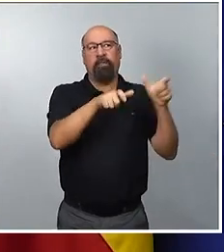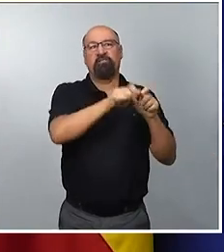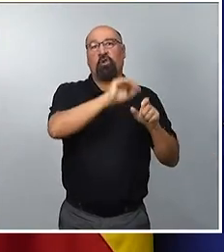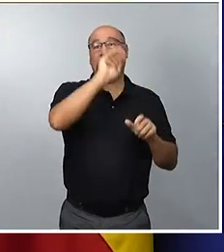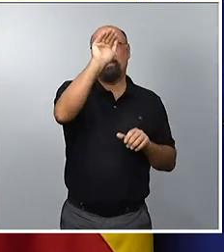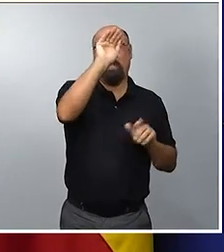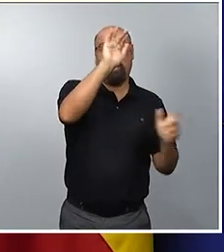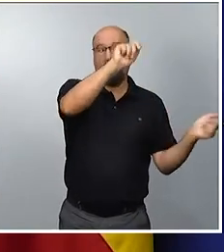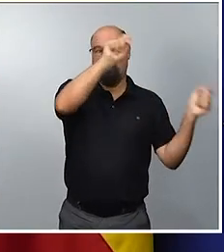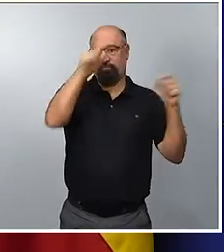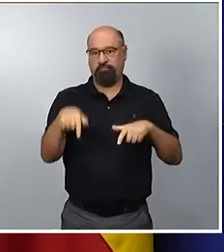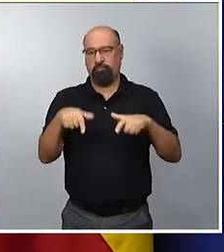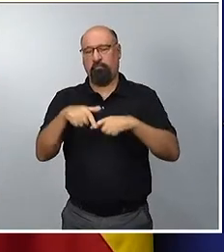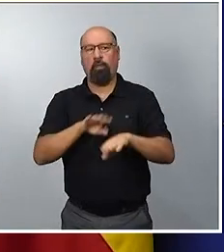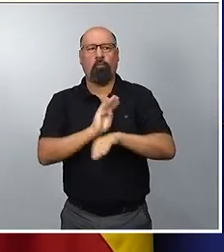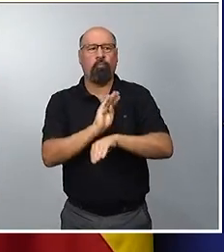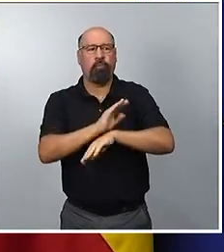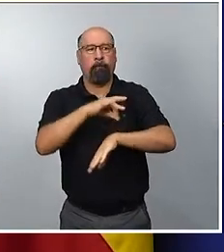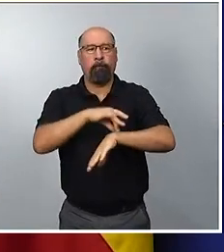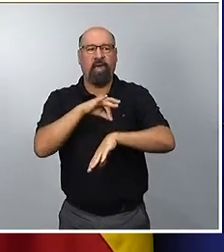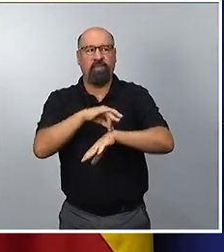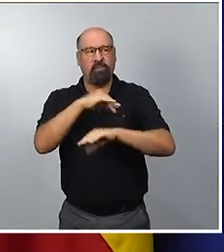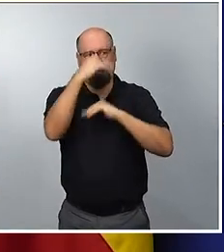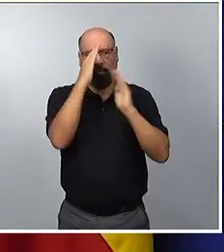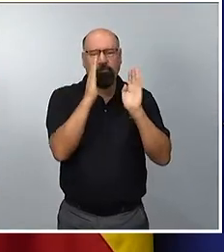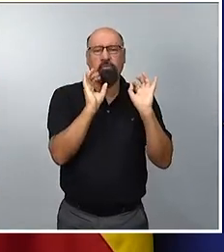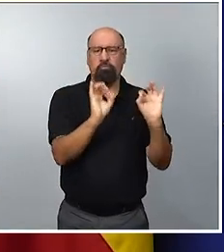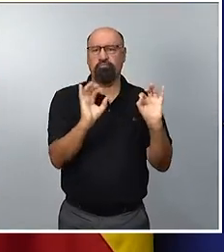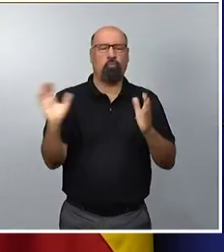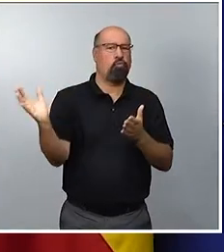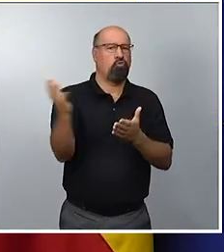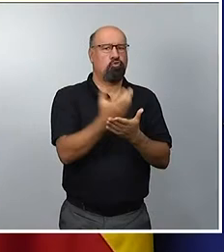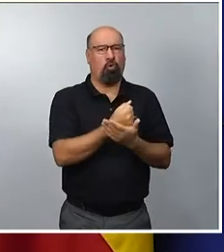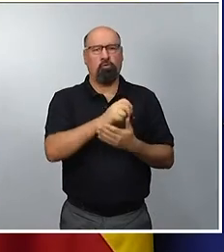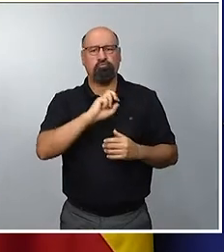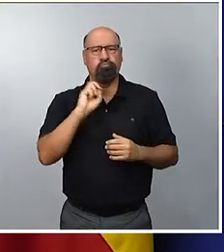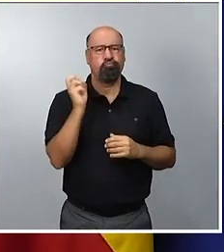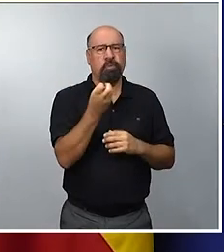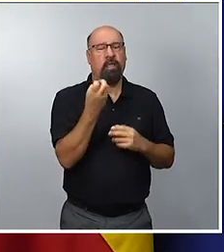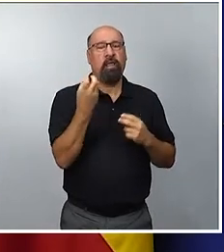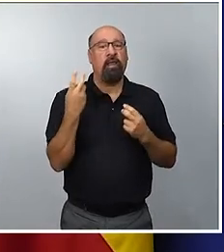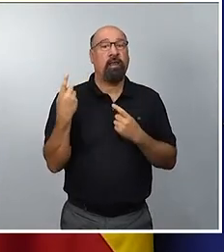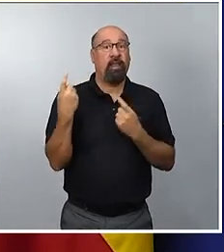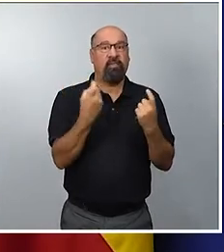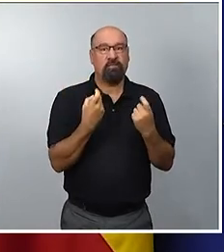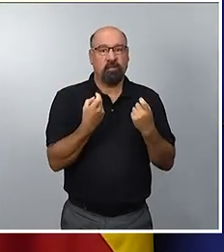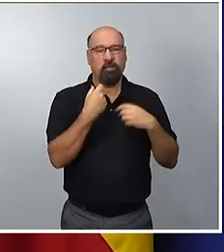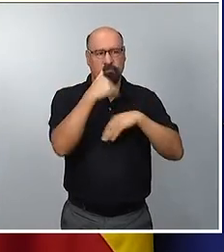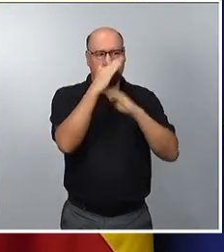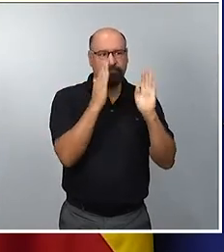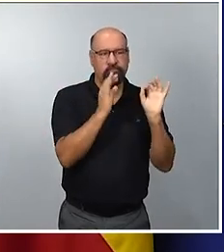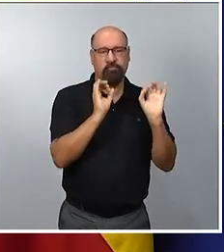intervención sanitaria a quien lo necesitaba y todas las atenciones necesarias. Que las diferencias puntuales de